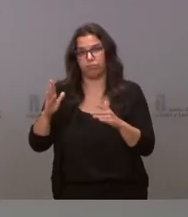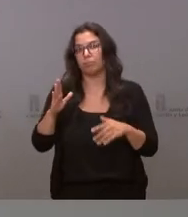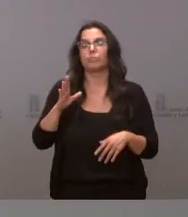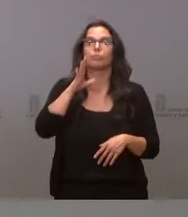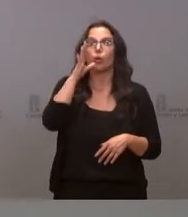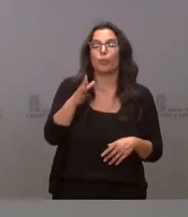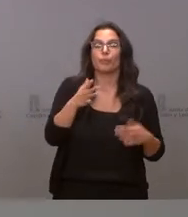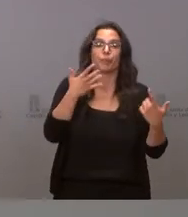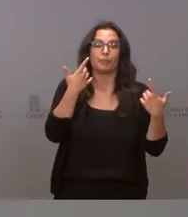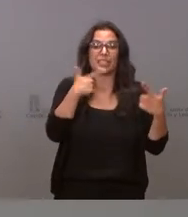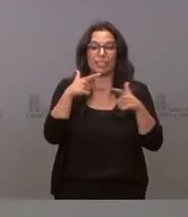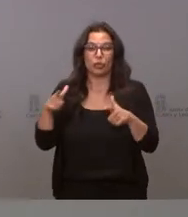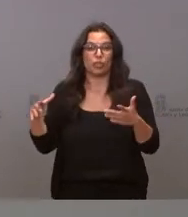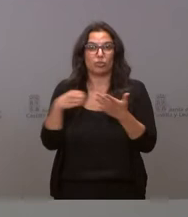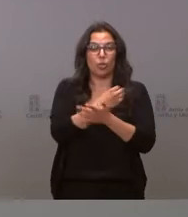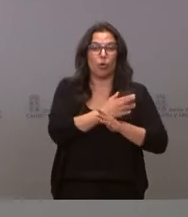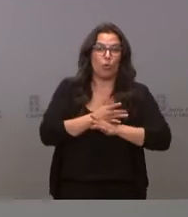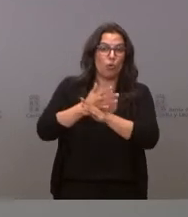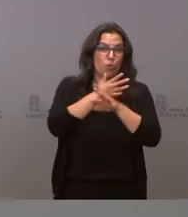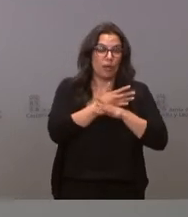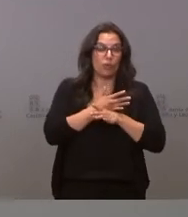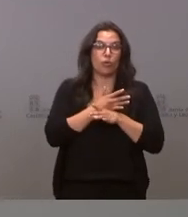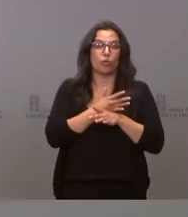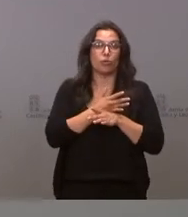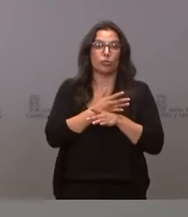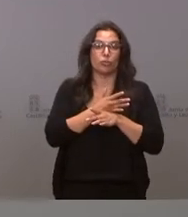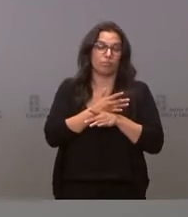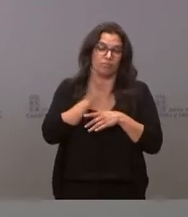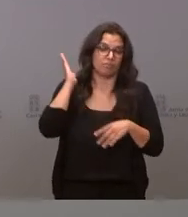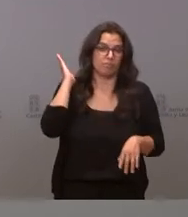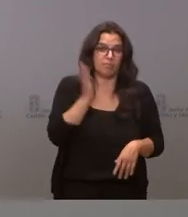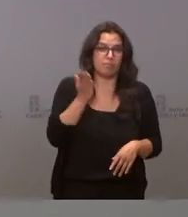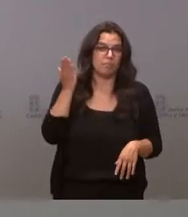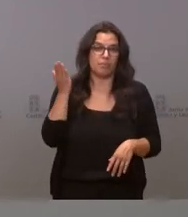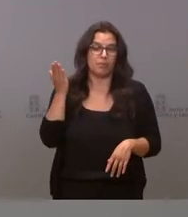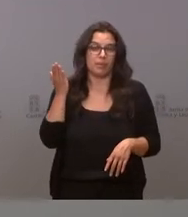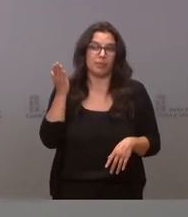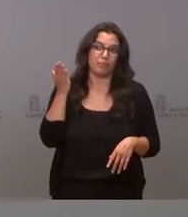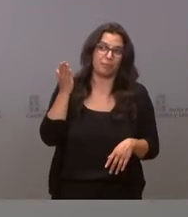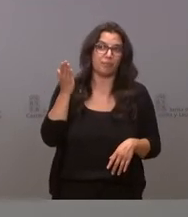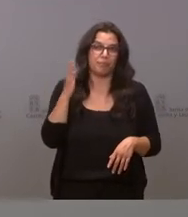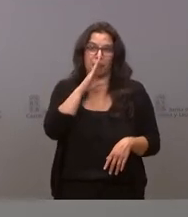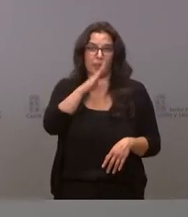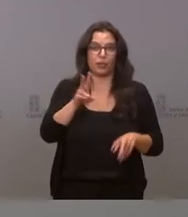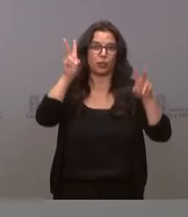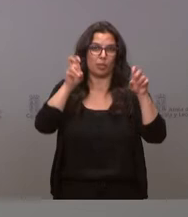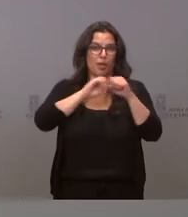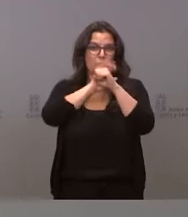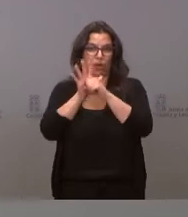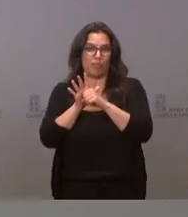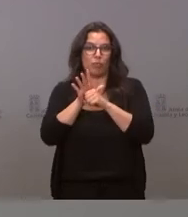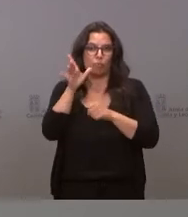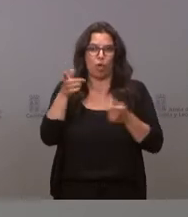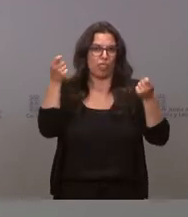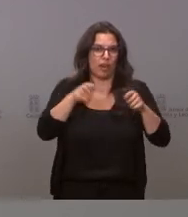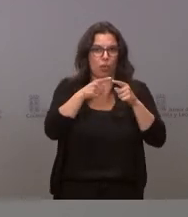subsectores del juego han sufrido, digamos de un modo muy directo, la pandemia con largos